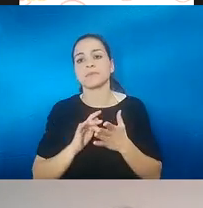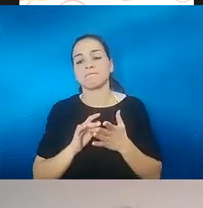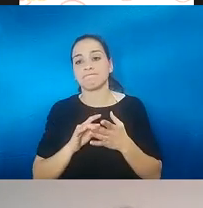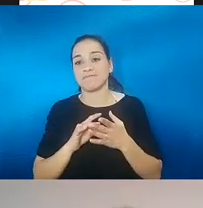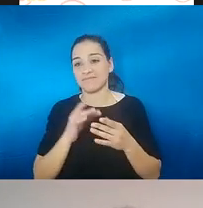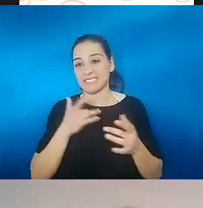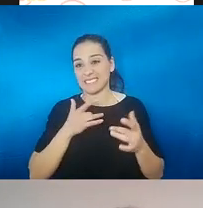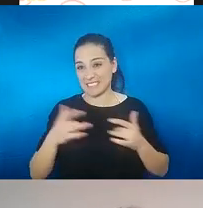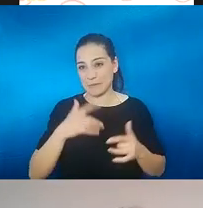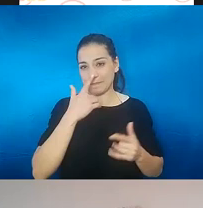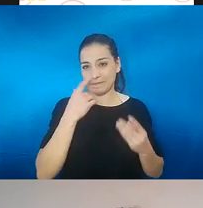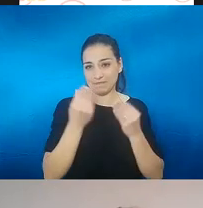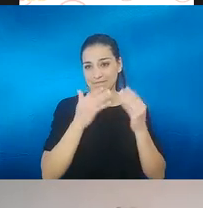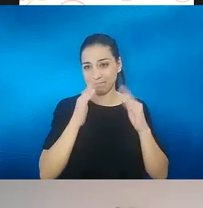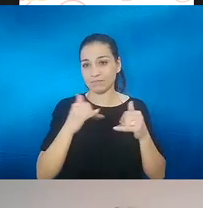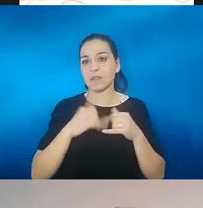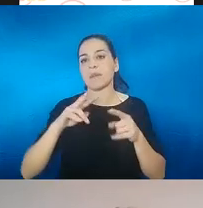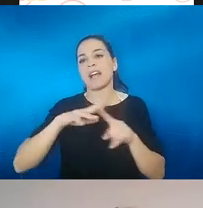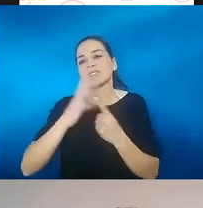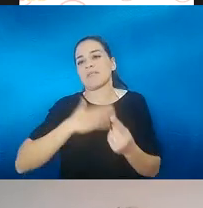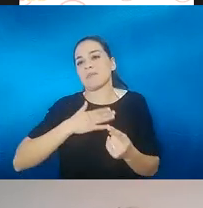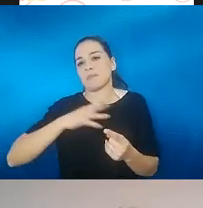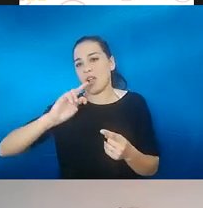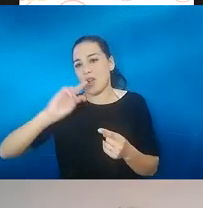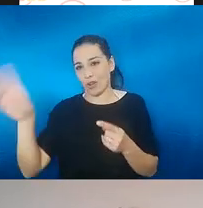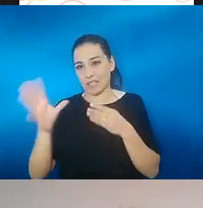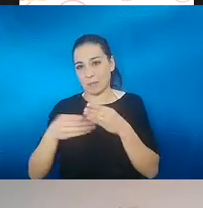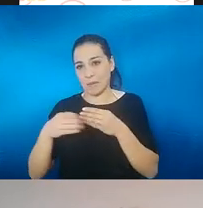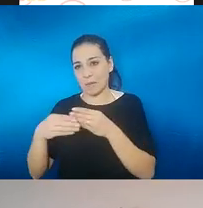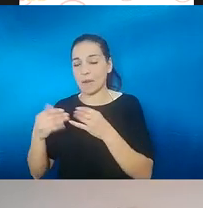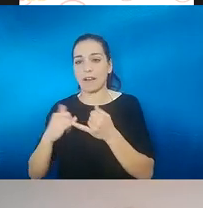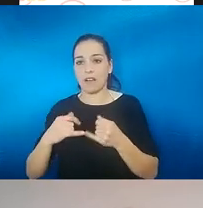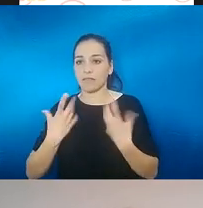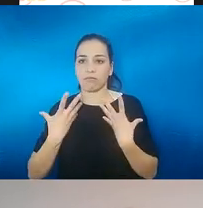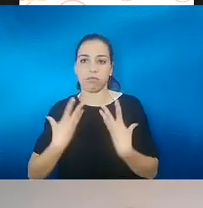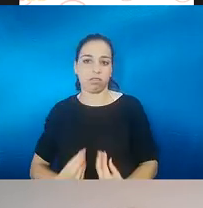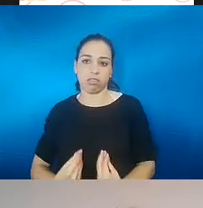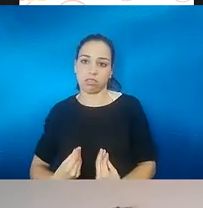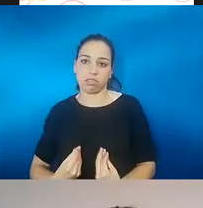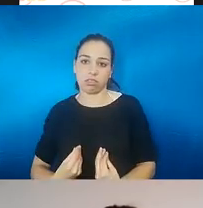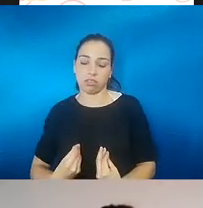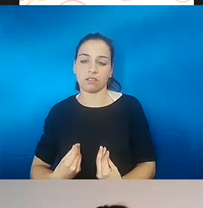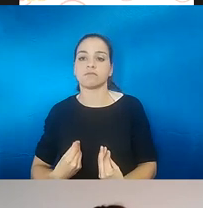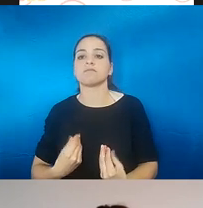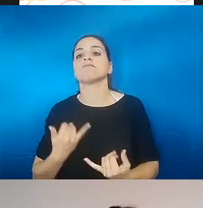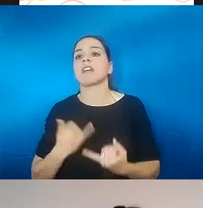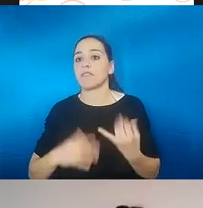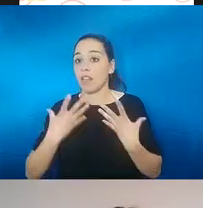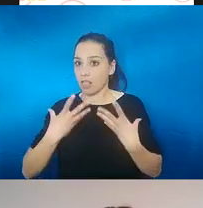cosas y entré en depresión. Por suerte, acabé saliendo bastante pronto.